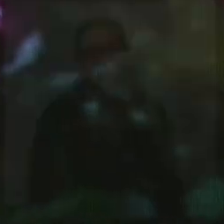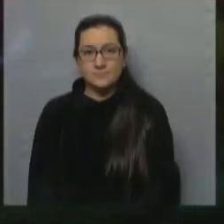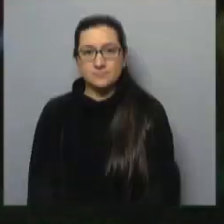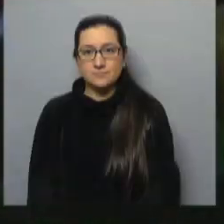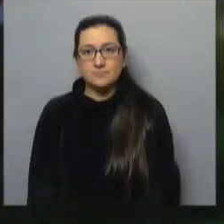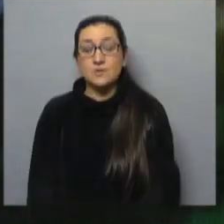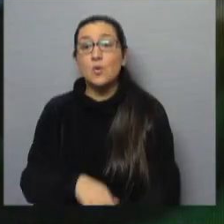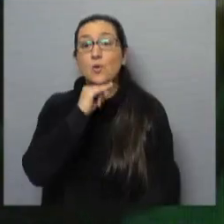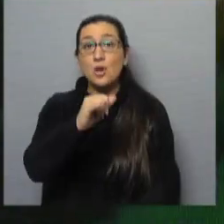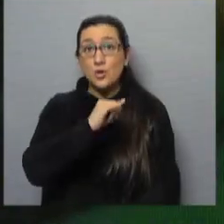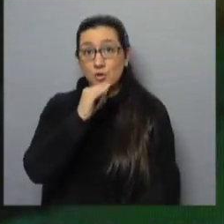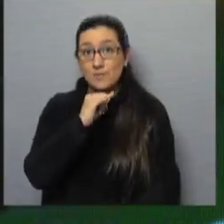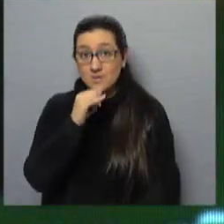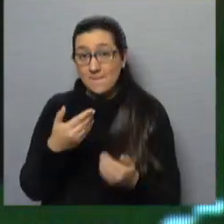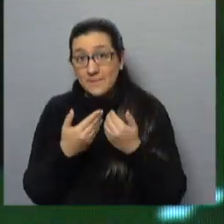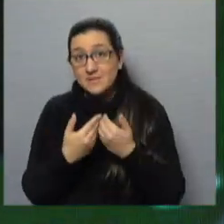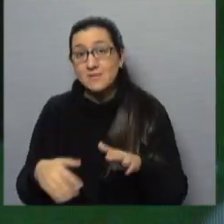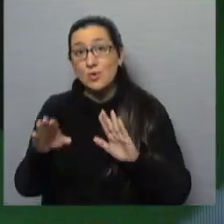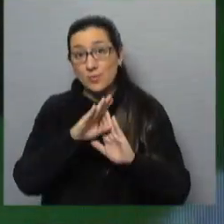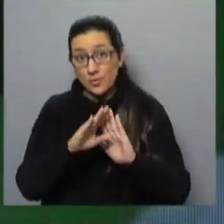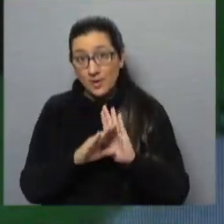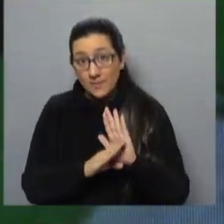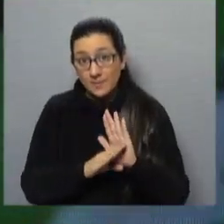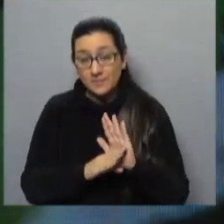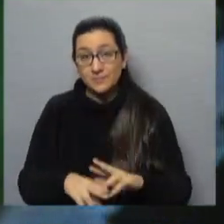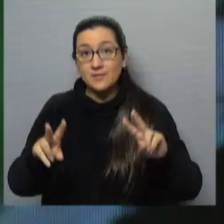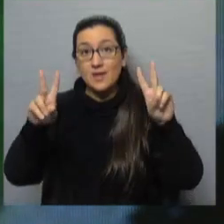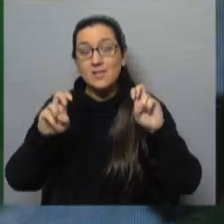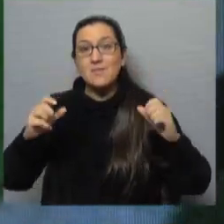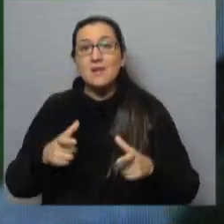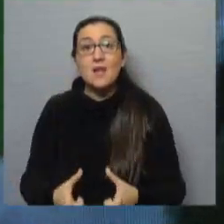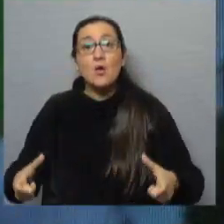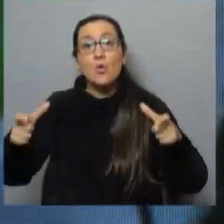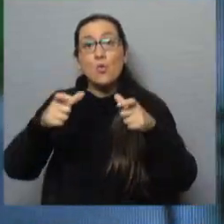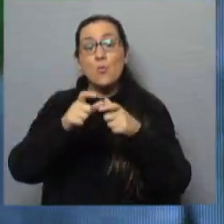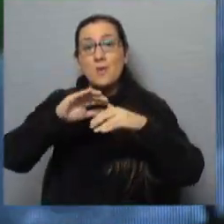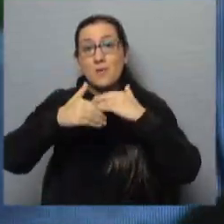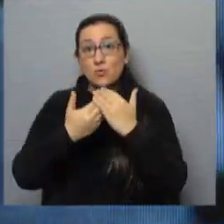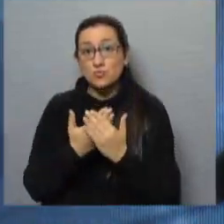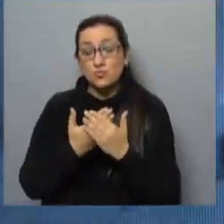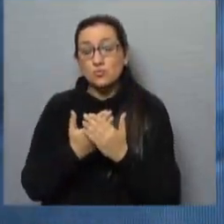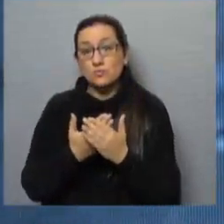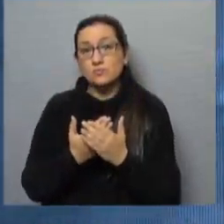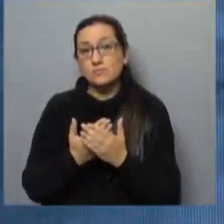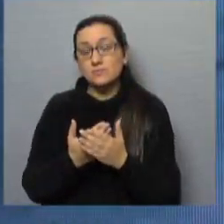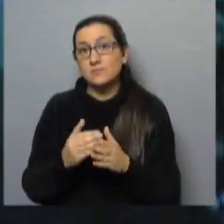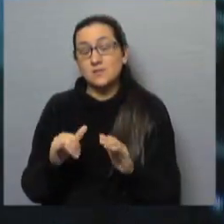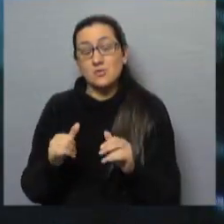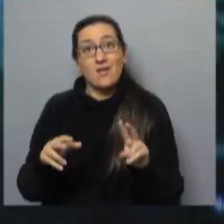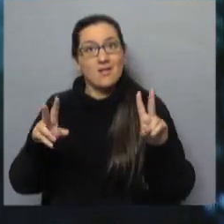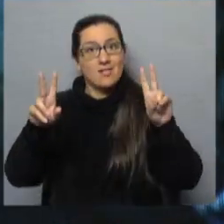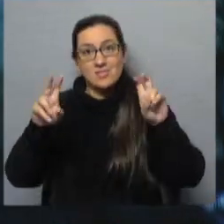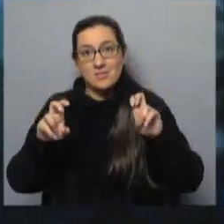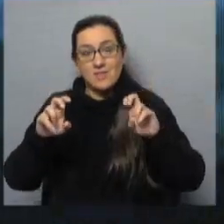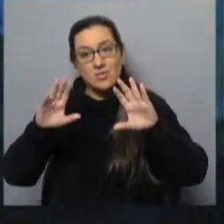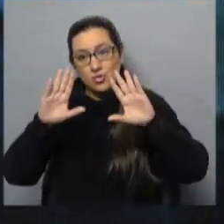Como les contábamos hoy al principio del programa, el tema de esta cumbre del Mercosur está siendo prácticamente el tema de